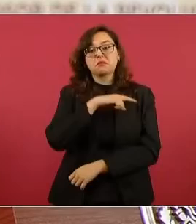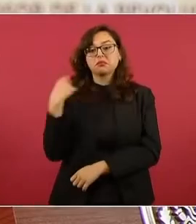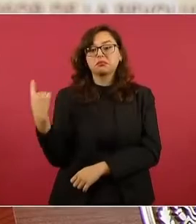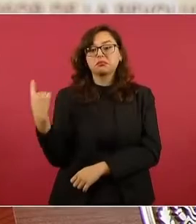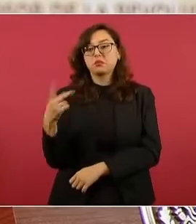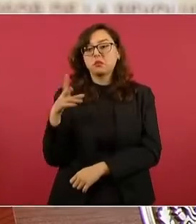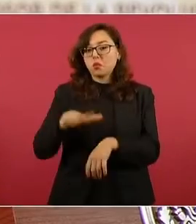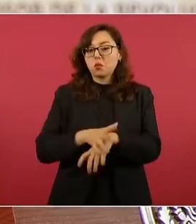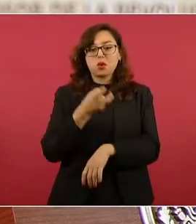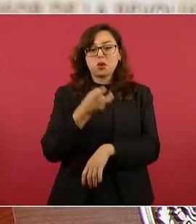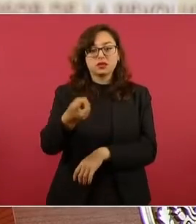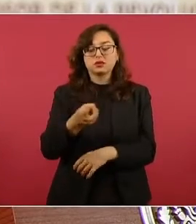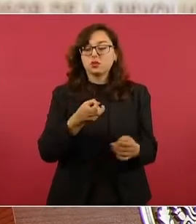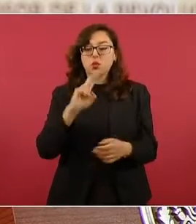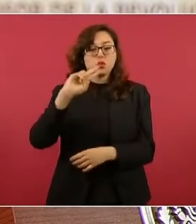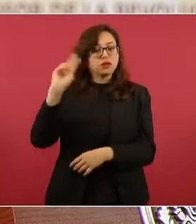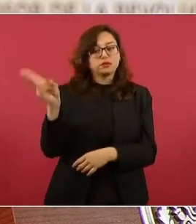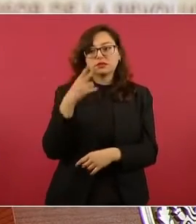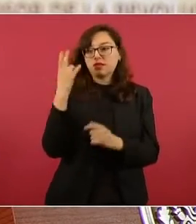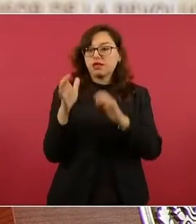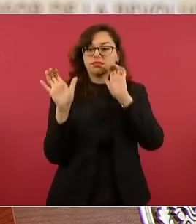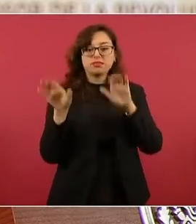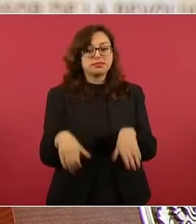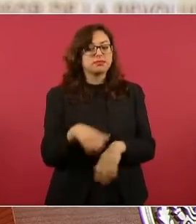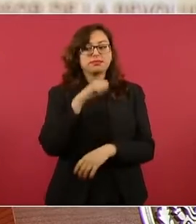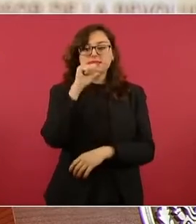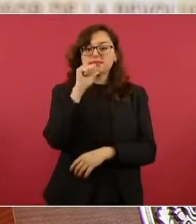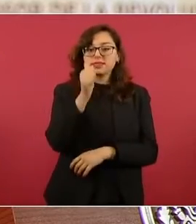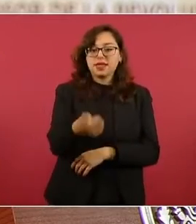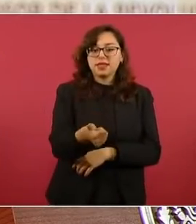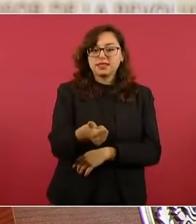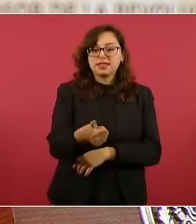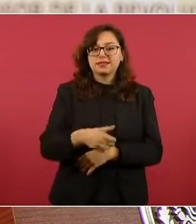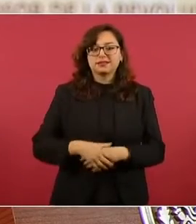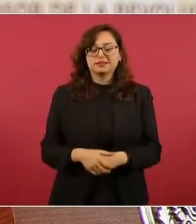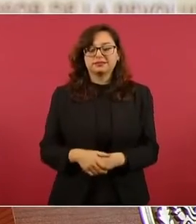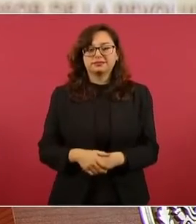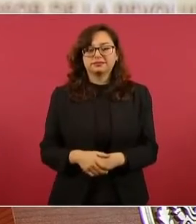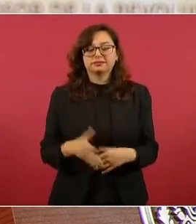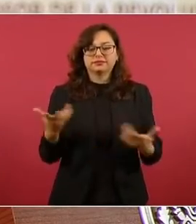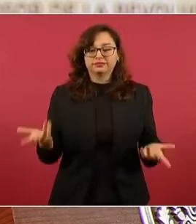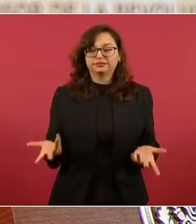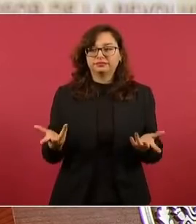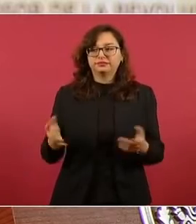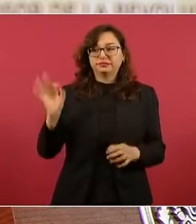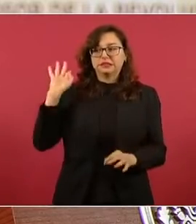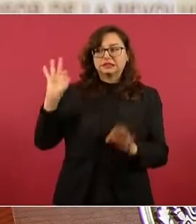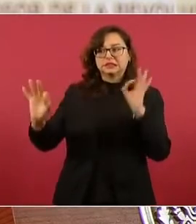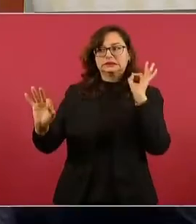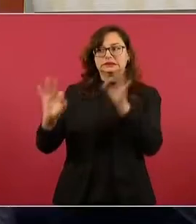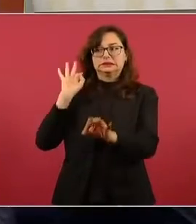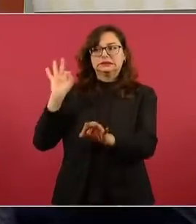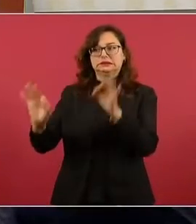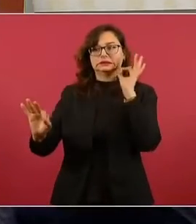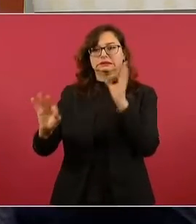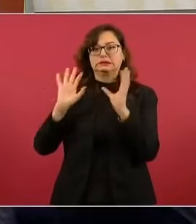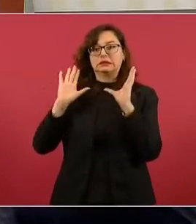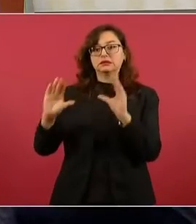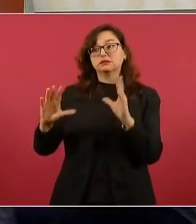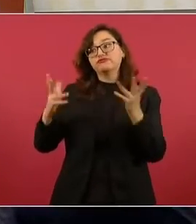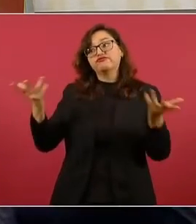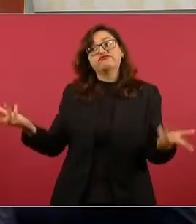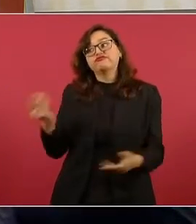construyeron esa mentira,